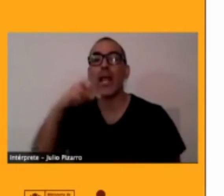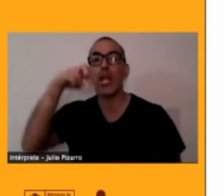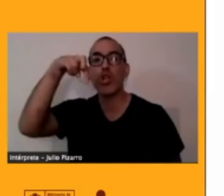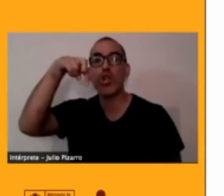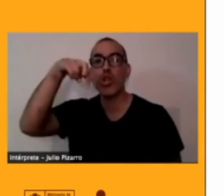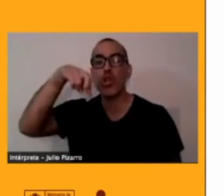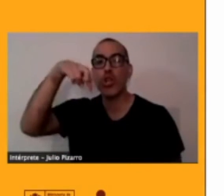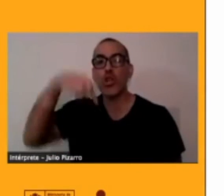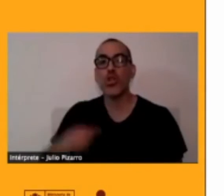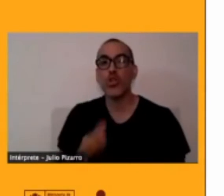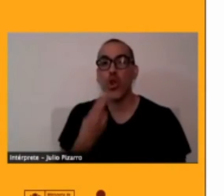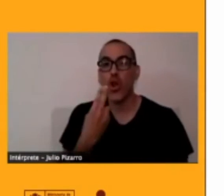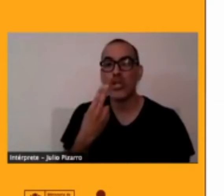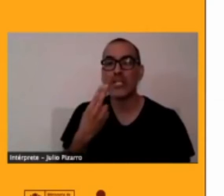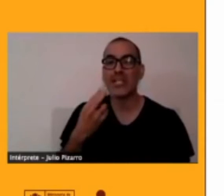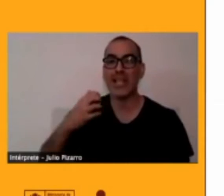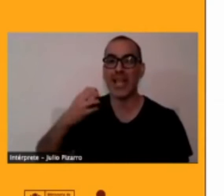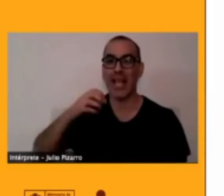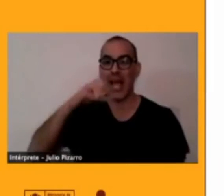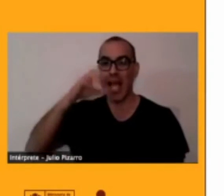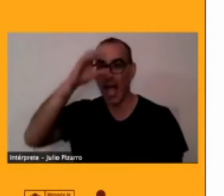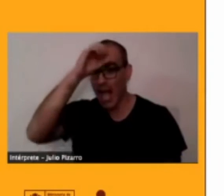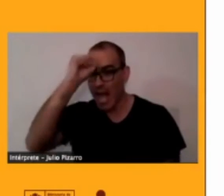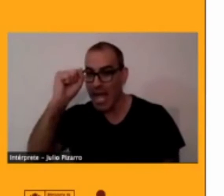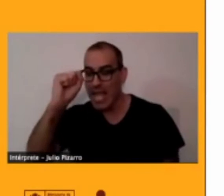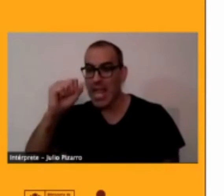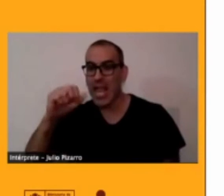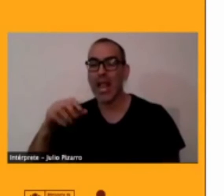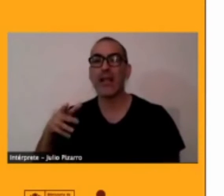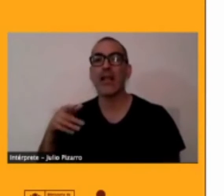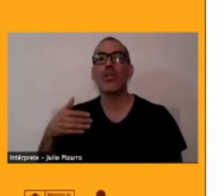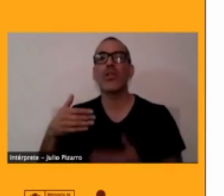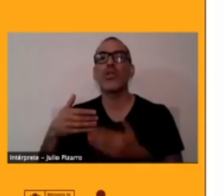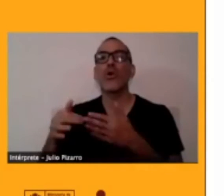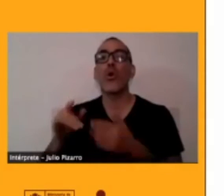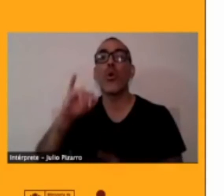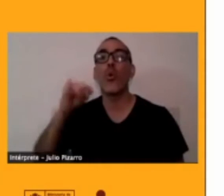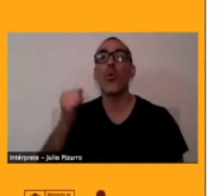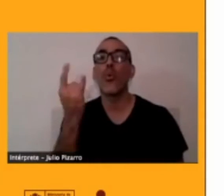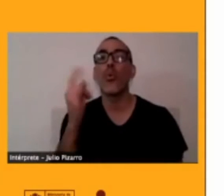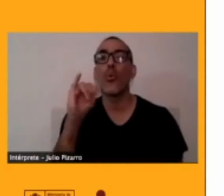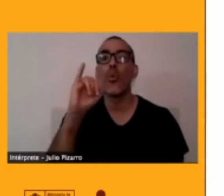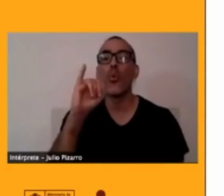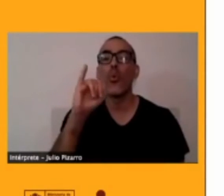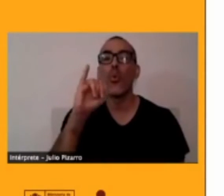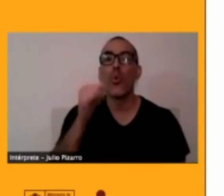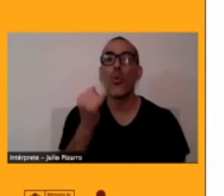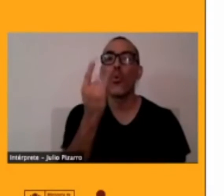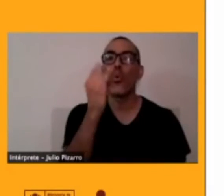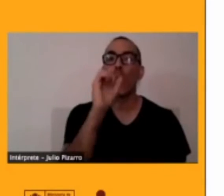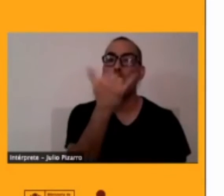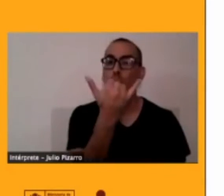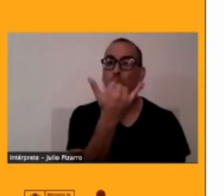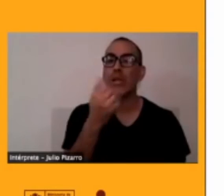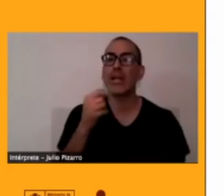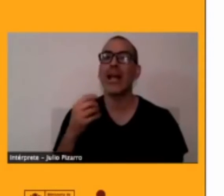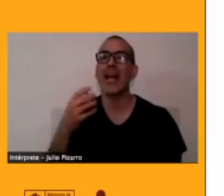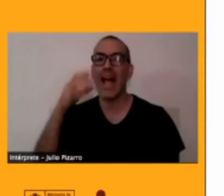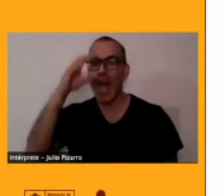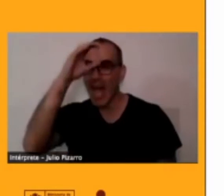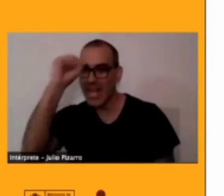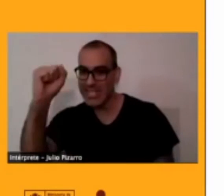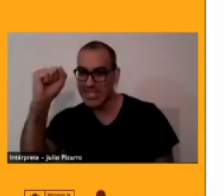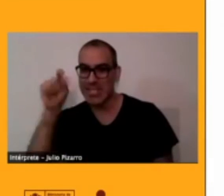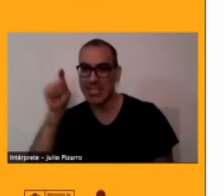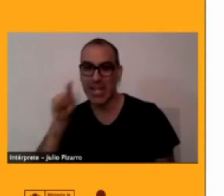Olarose, la provincia de Jujuy, Argentina. Esto demuestra que claramente la